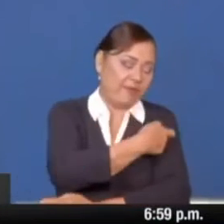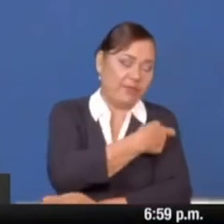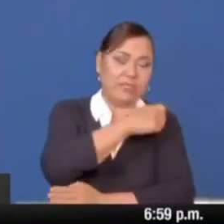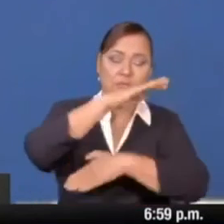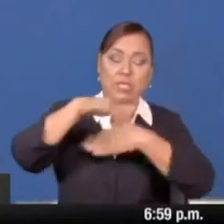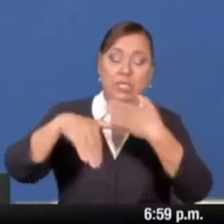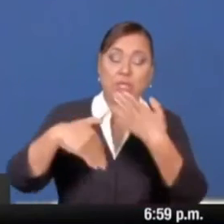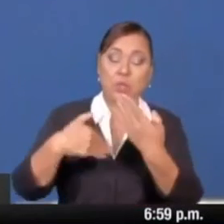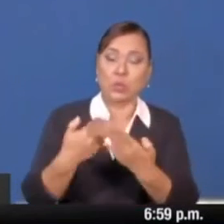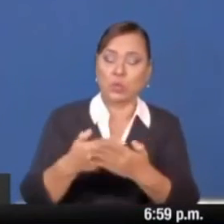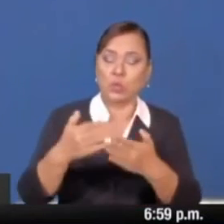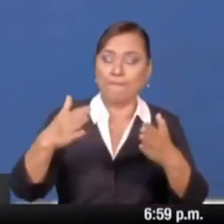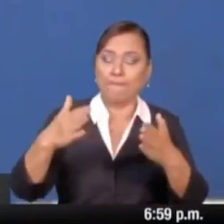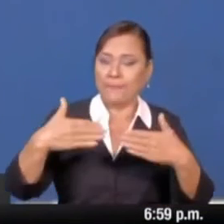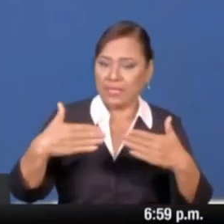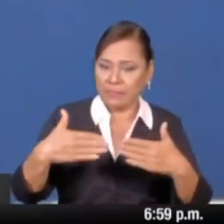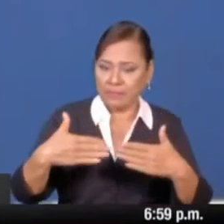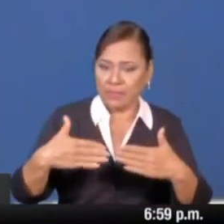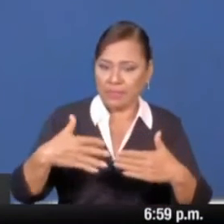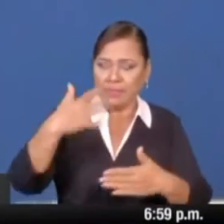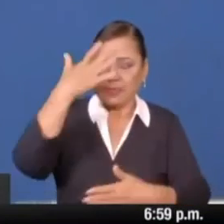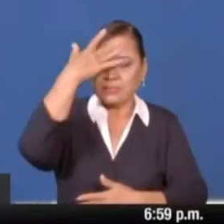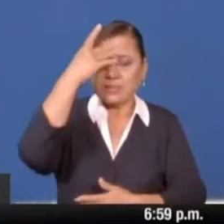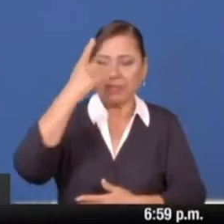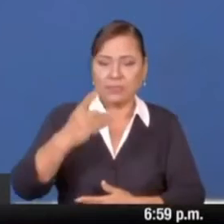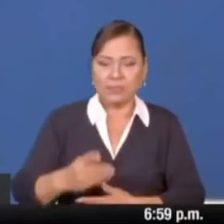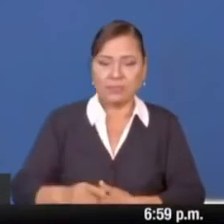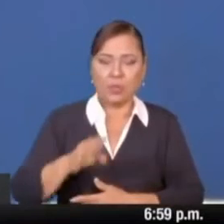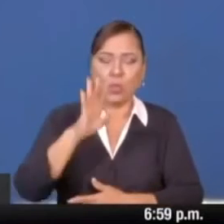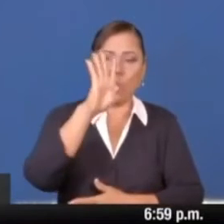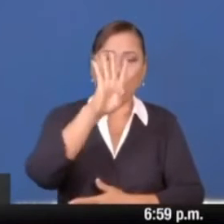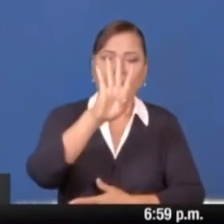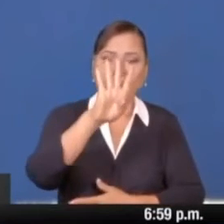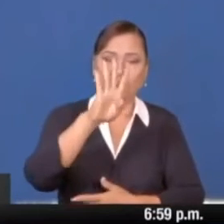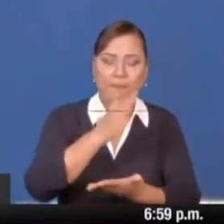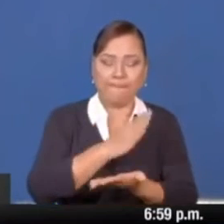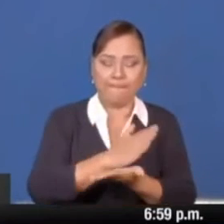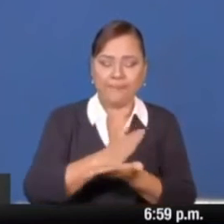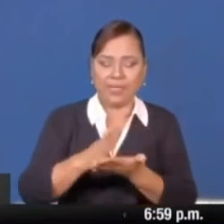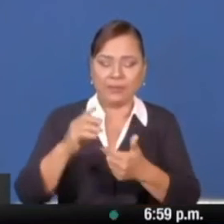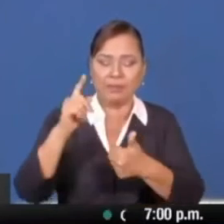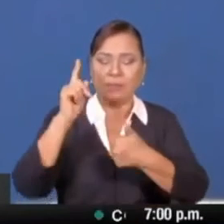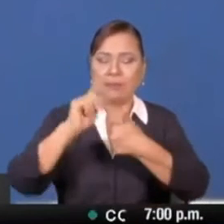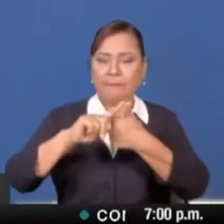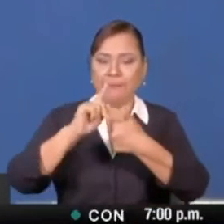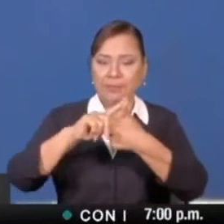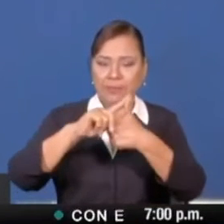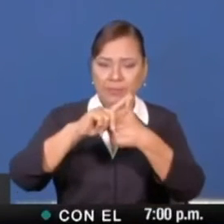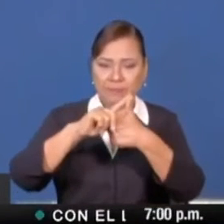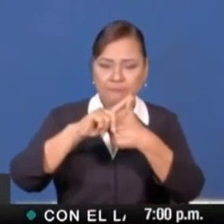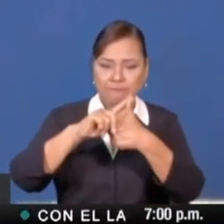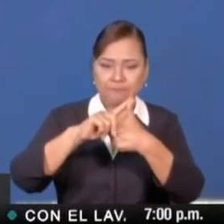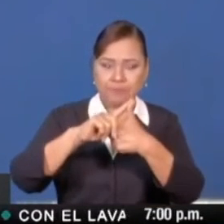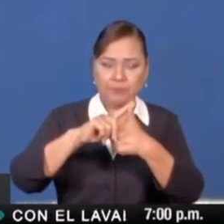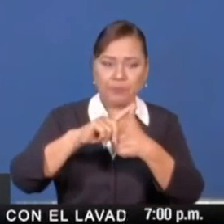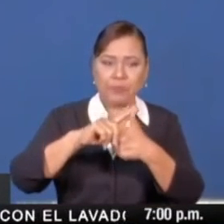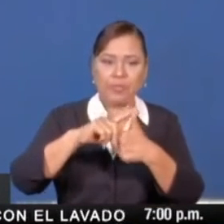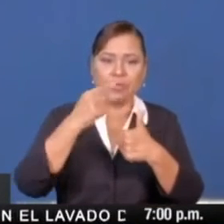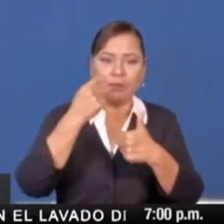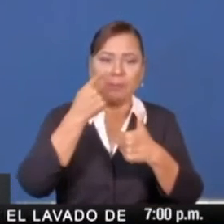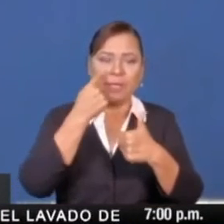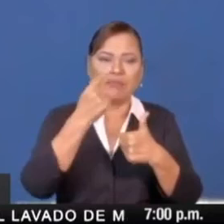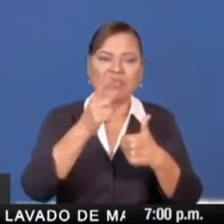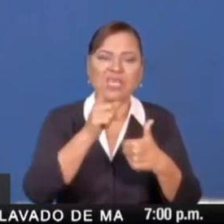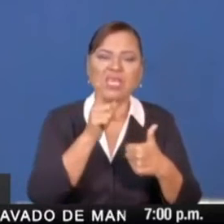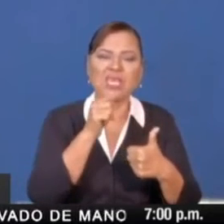y para ello se ha determinado cuatro fases. La primera, identificación de quienes